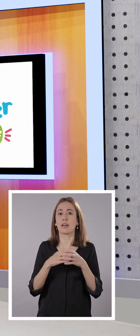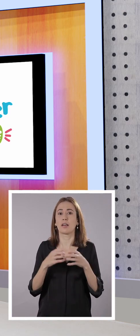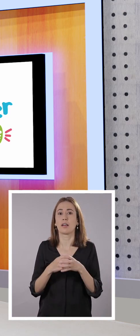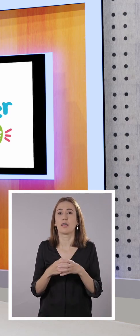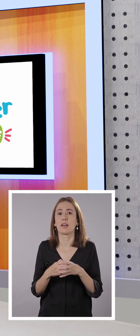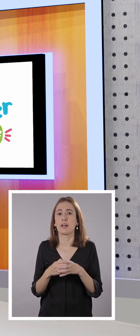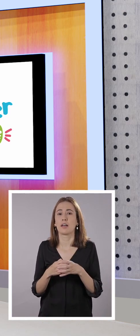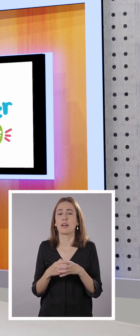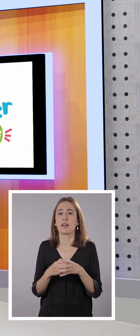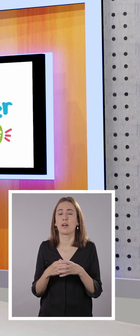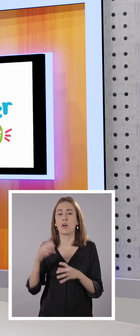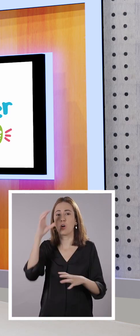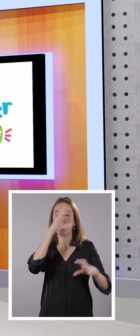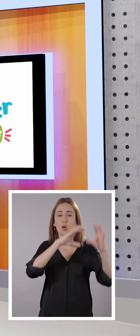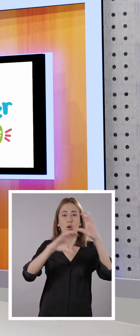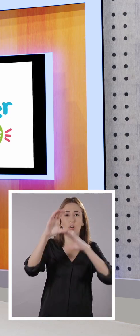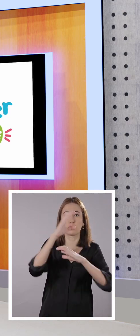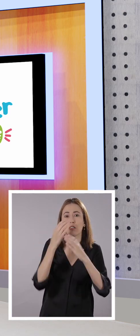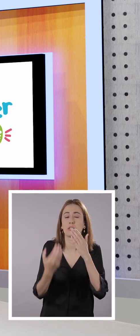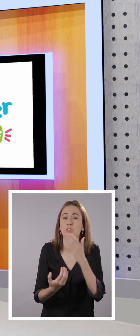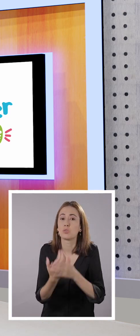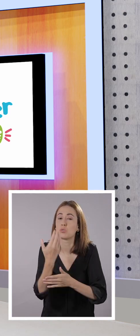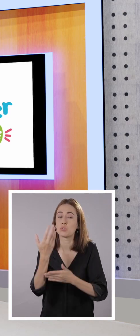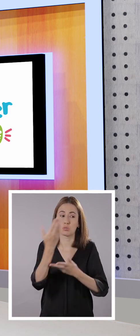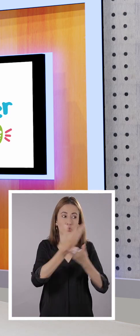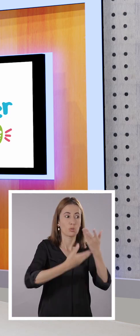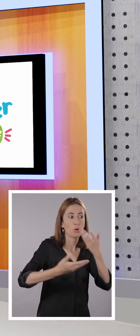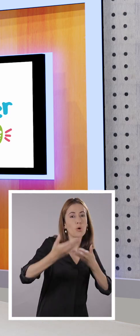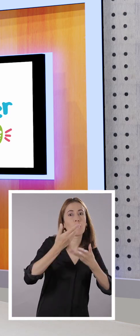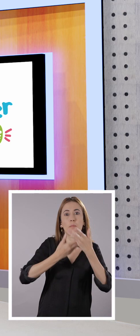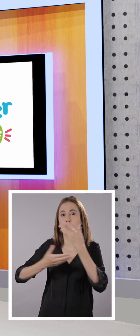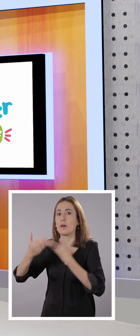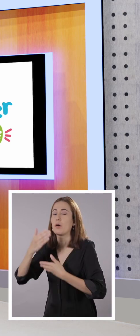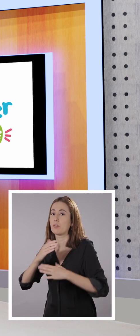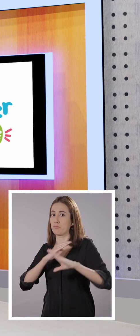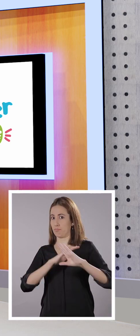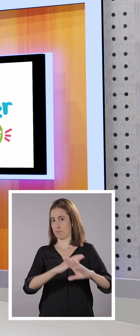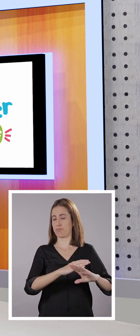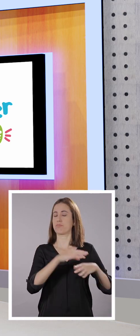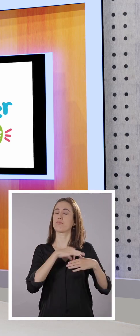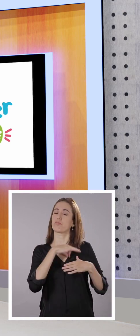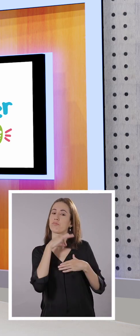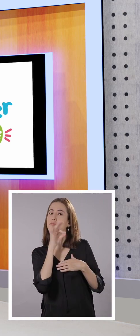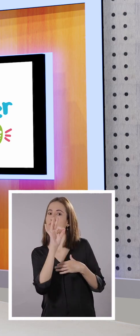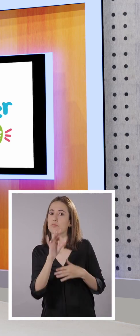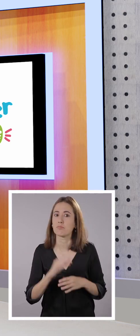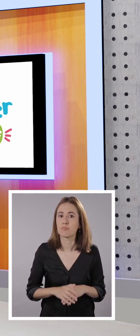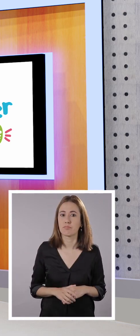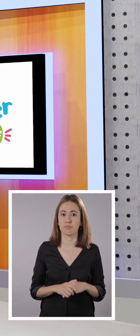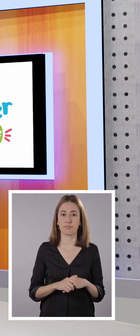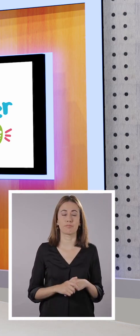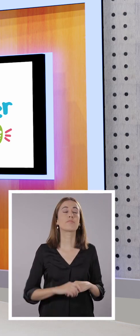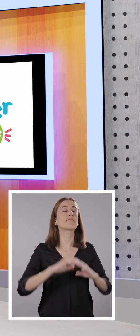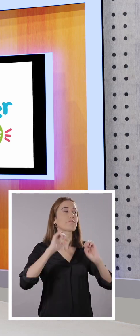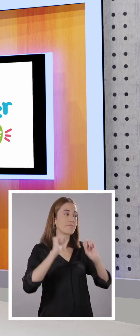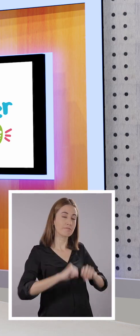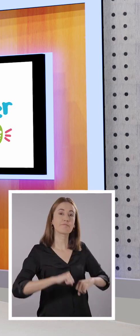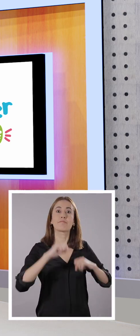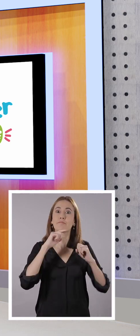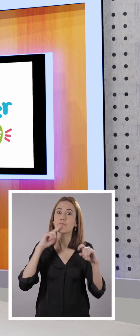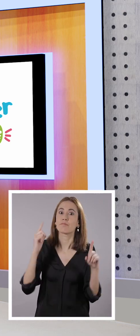vamos a intentar buscar nuevas maneras de combatir al coronavirus y respetar los protocolos de seguridad.